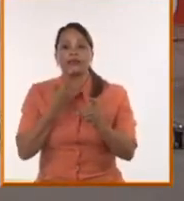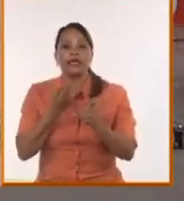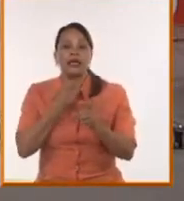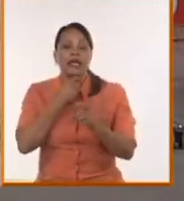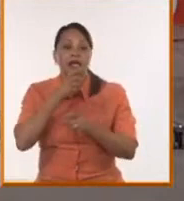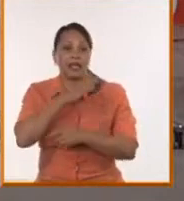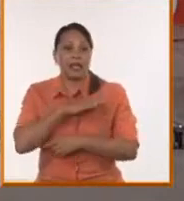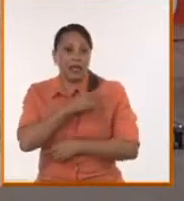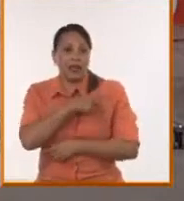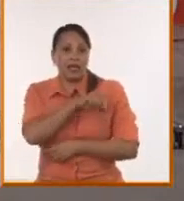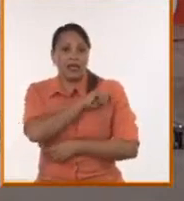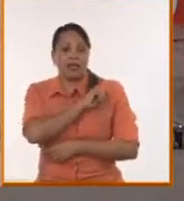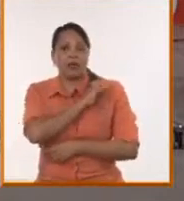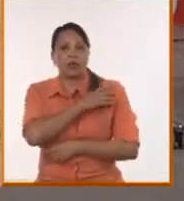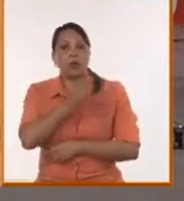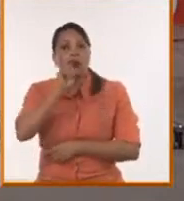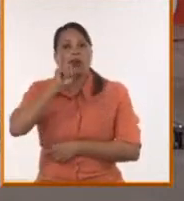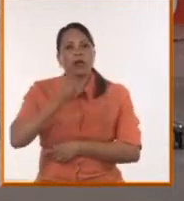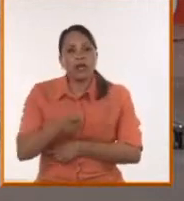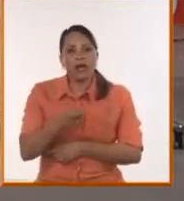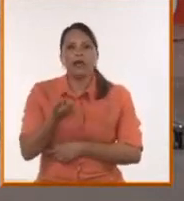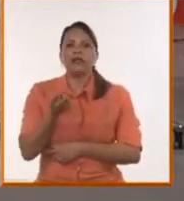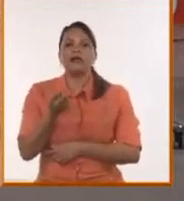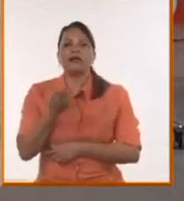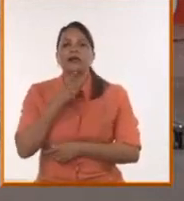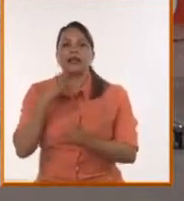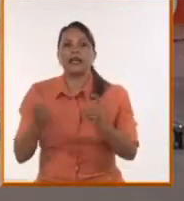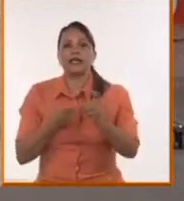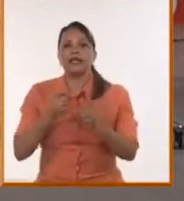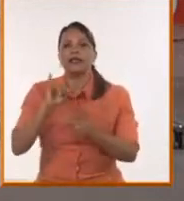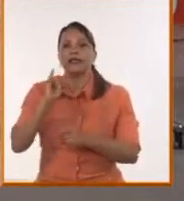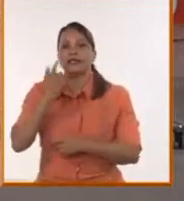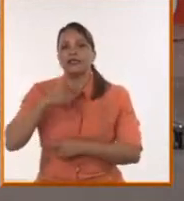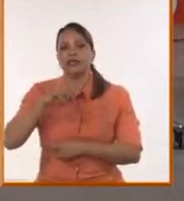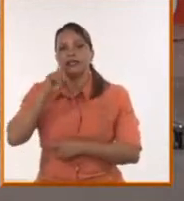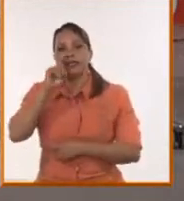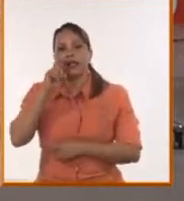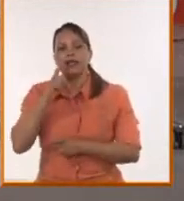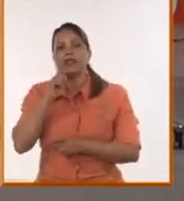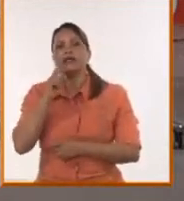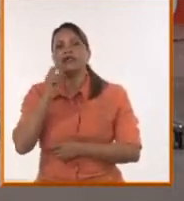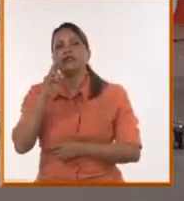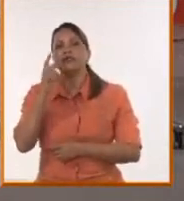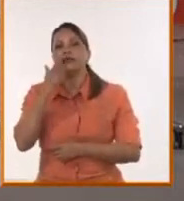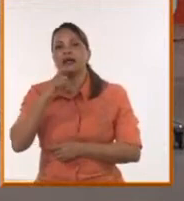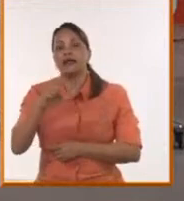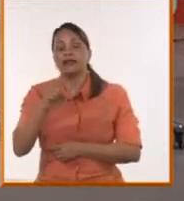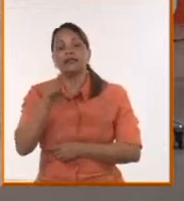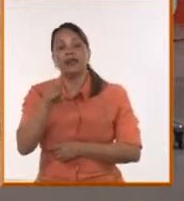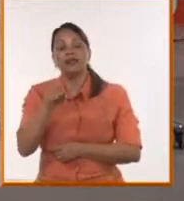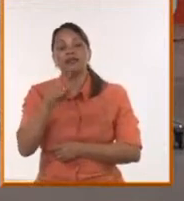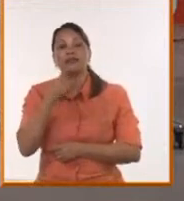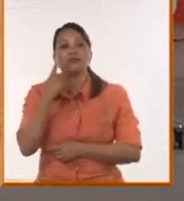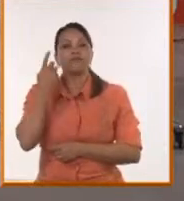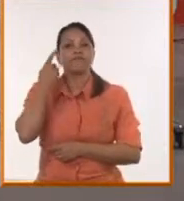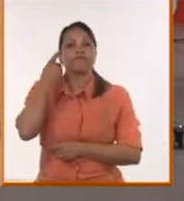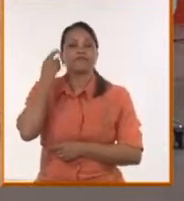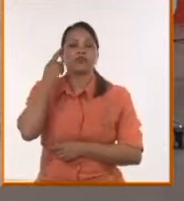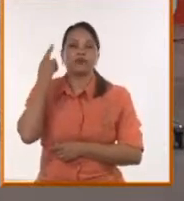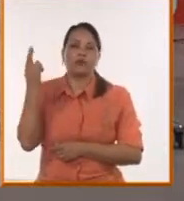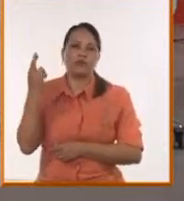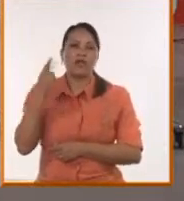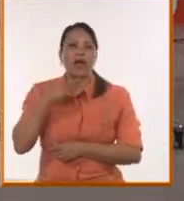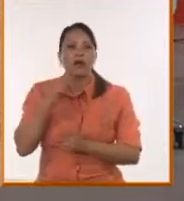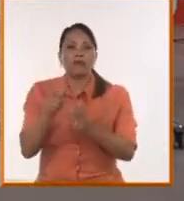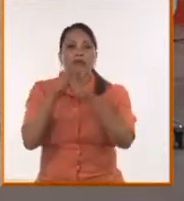de las cosas que en algún momento hablamos cuando la guerra de Irak, recuerdo, y aquel caso de tu hermano, pues se han agudizado, pero ahora no ya en el